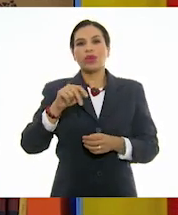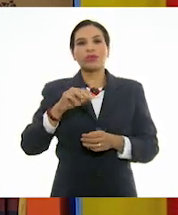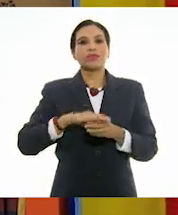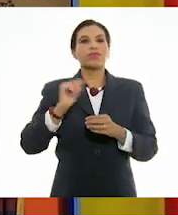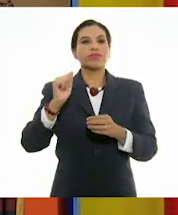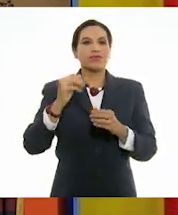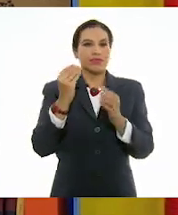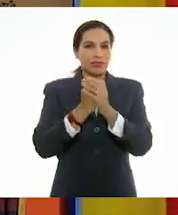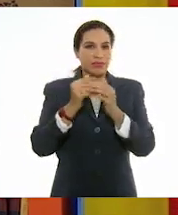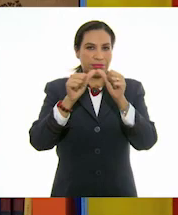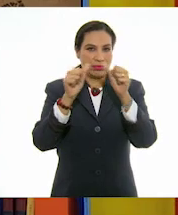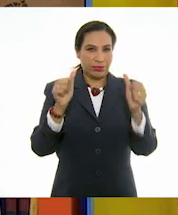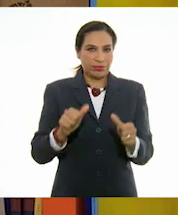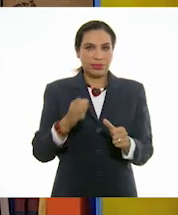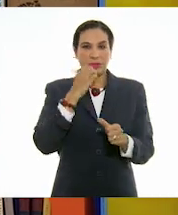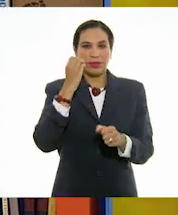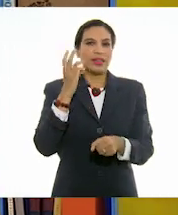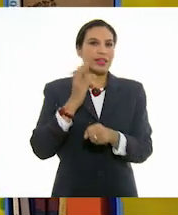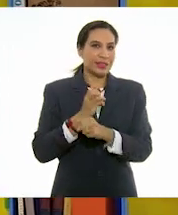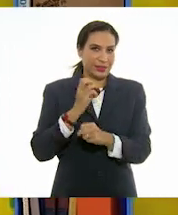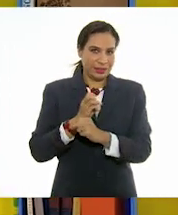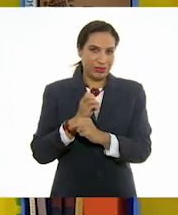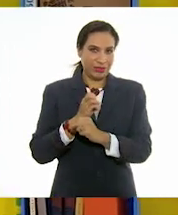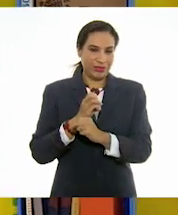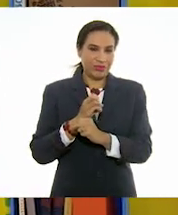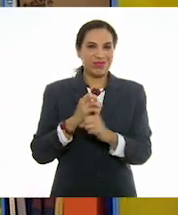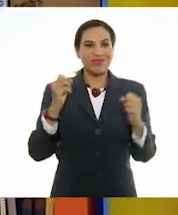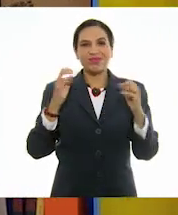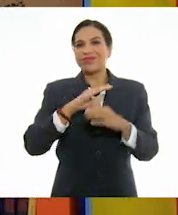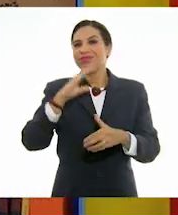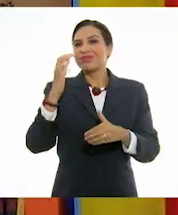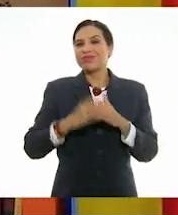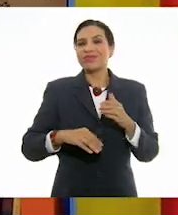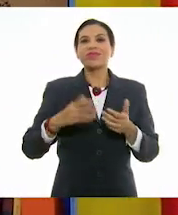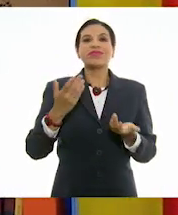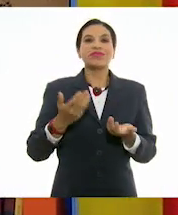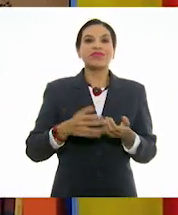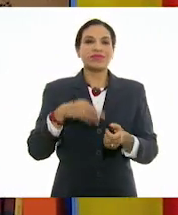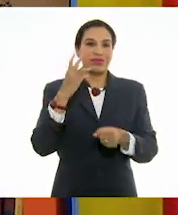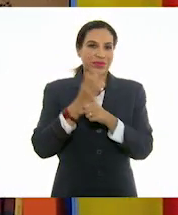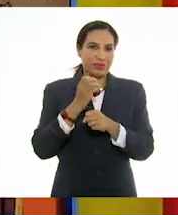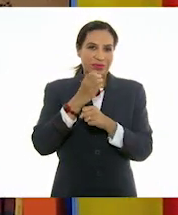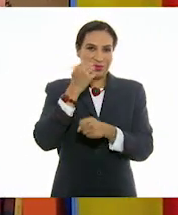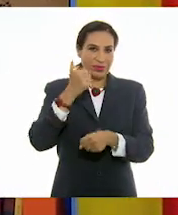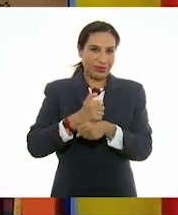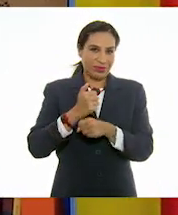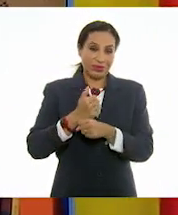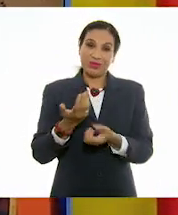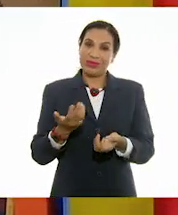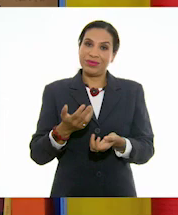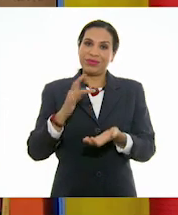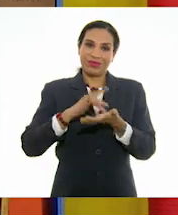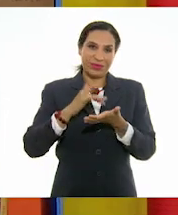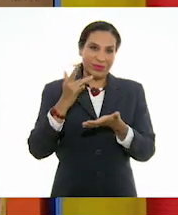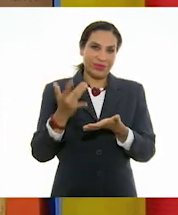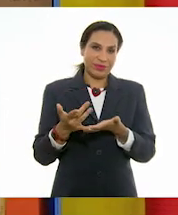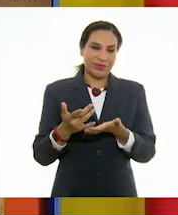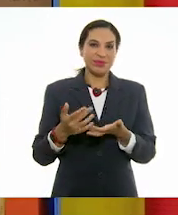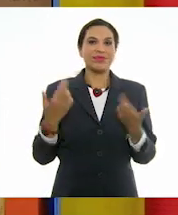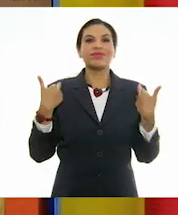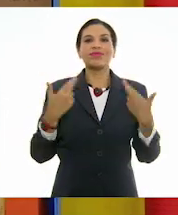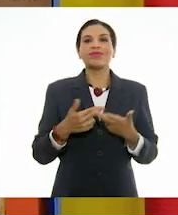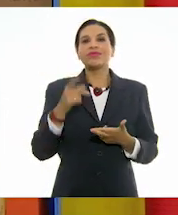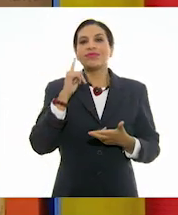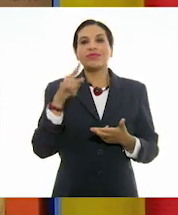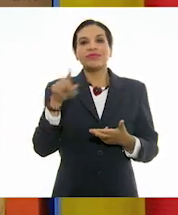asignatura de Artes del tercer grado. Hasta aquí terminamos con tercero de primaria. Así que le damos las gracias a las